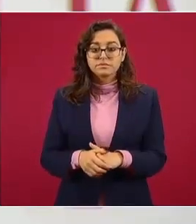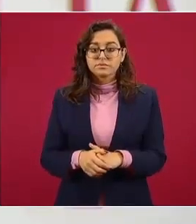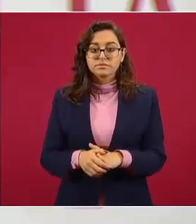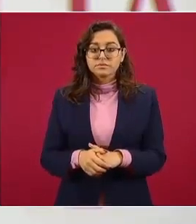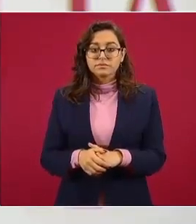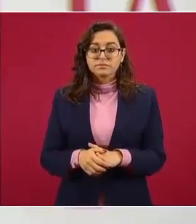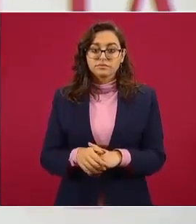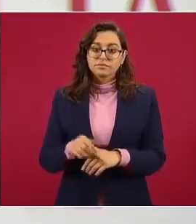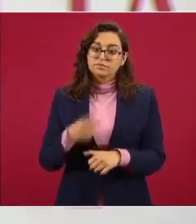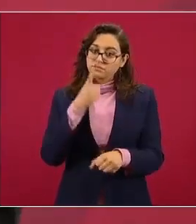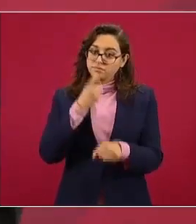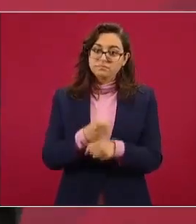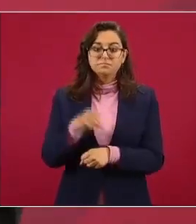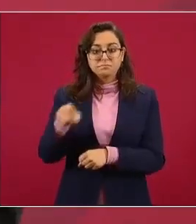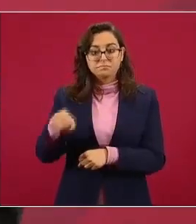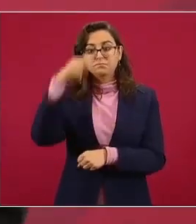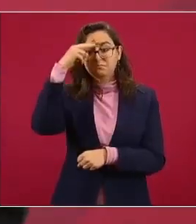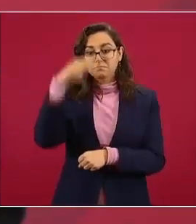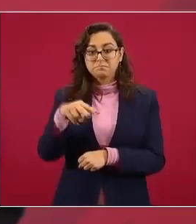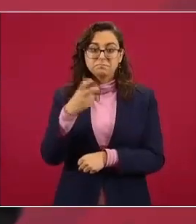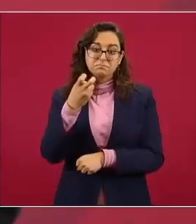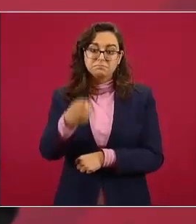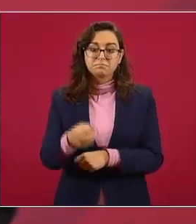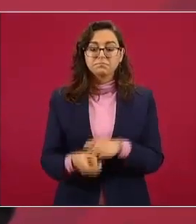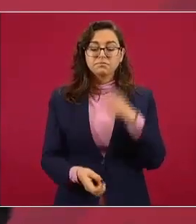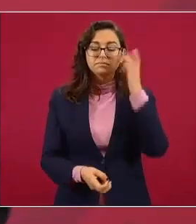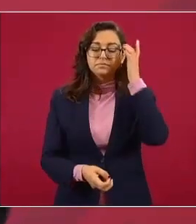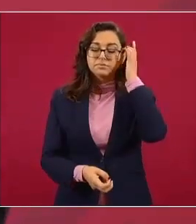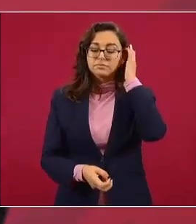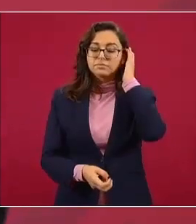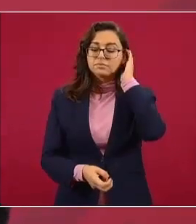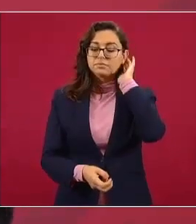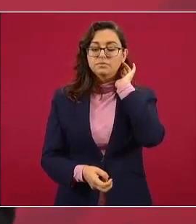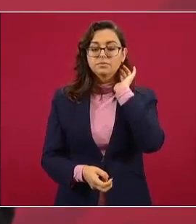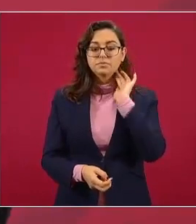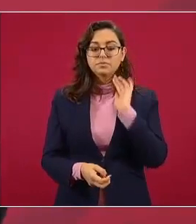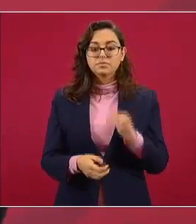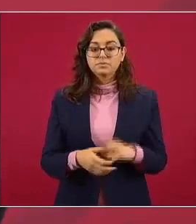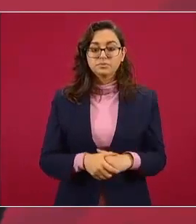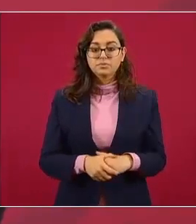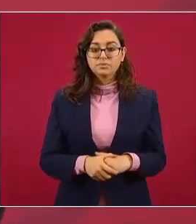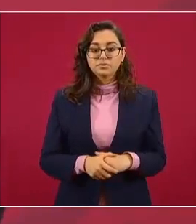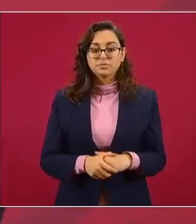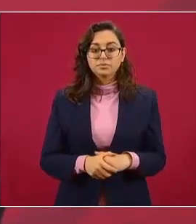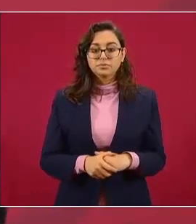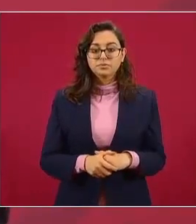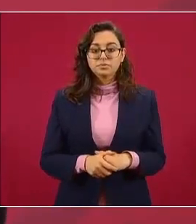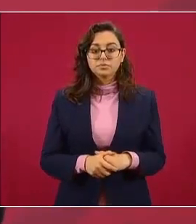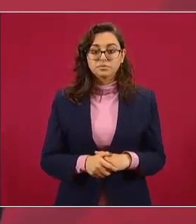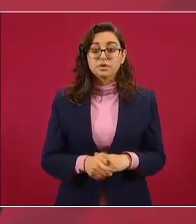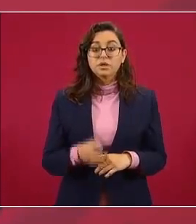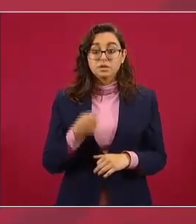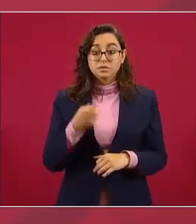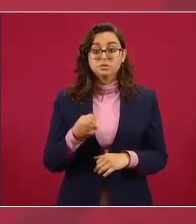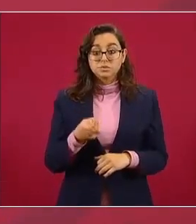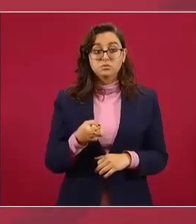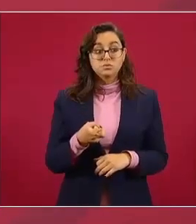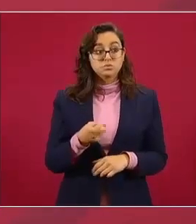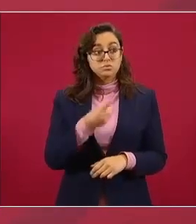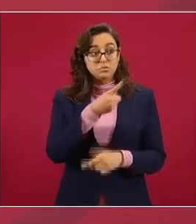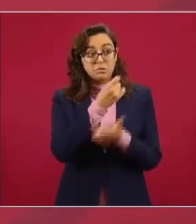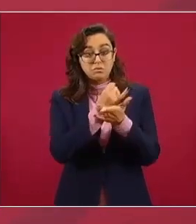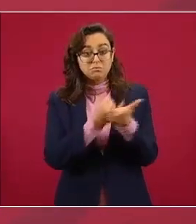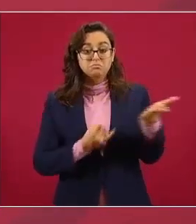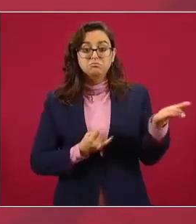instancia en México es lo que dice entonces pues también valoramos lo que eso significa como una decisión